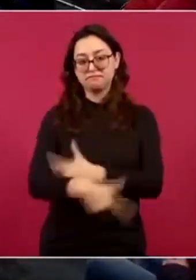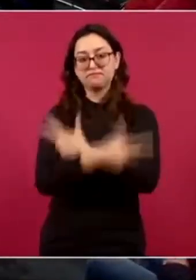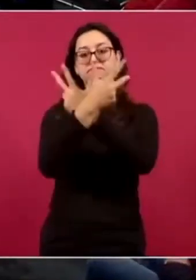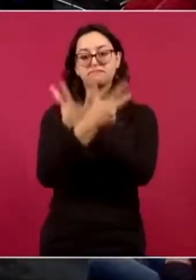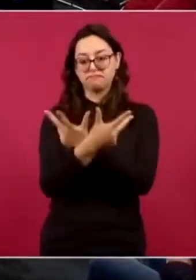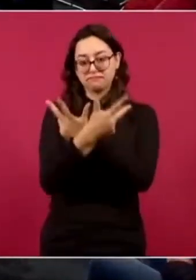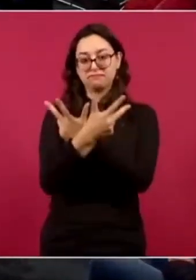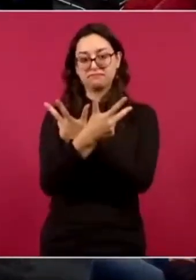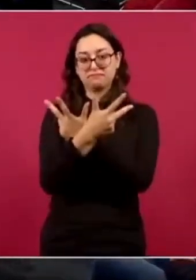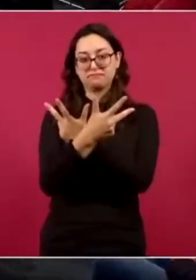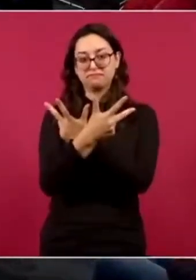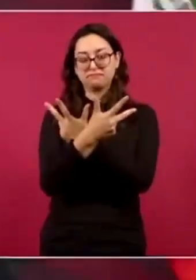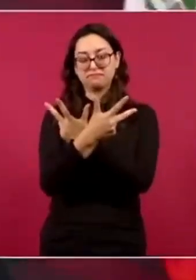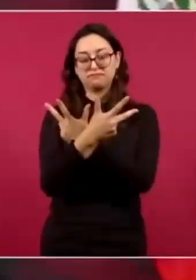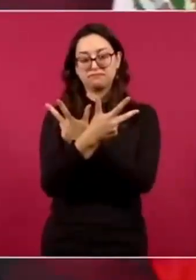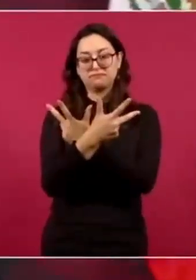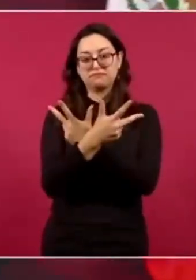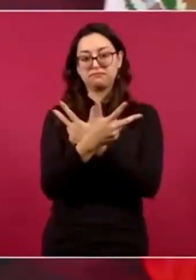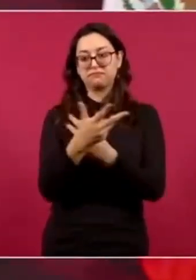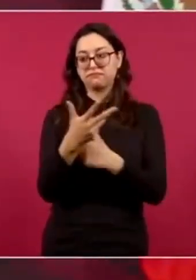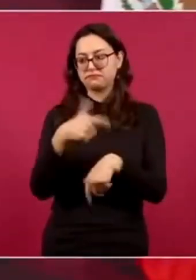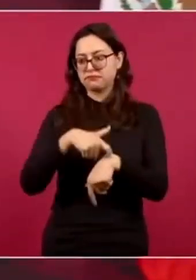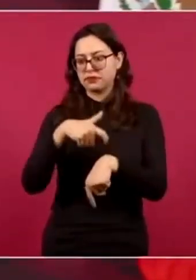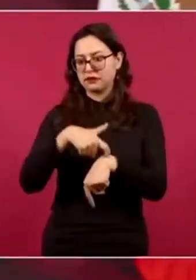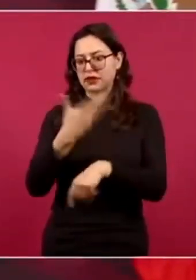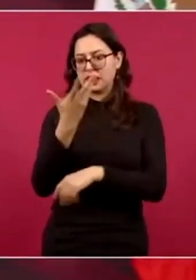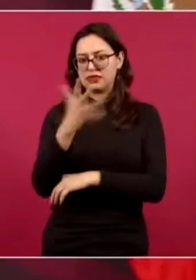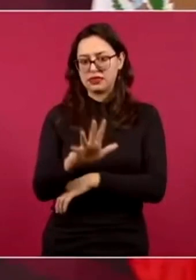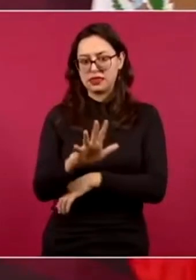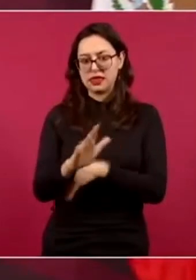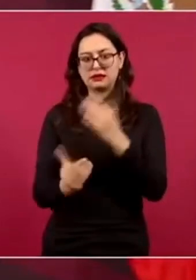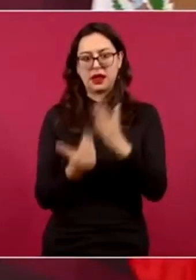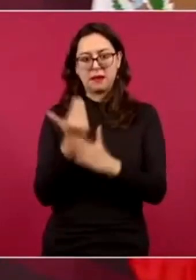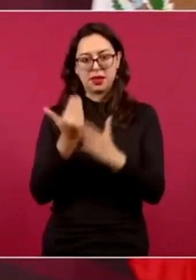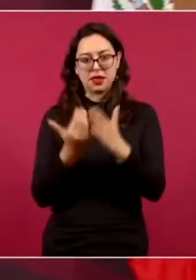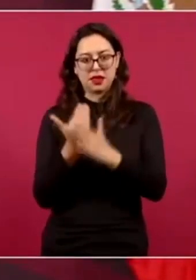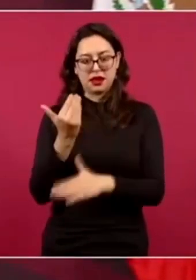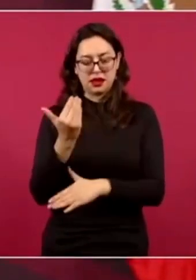videoconferencia va a ser a las 10 de la mañana hora de México